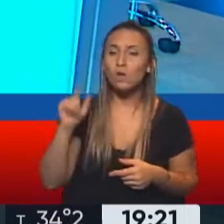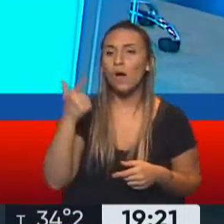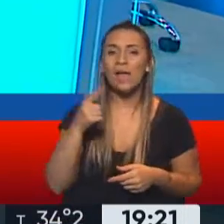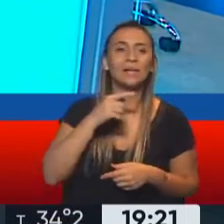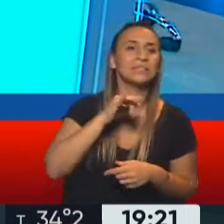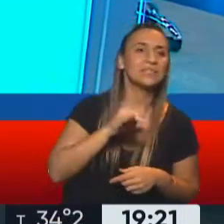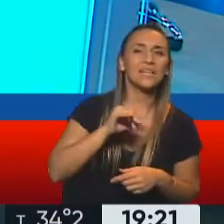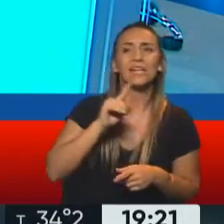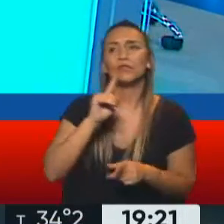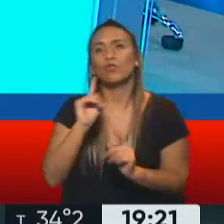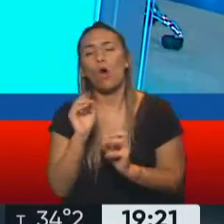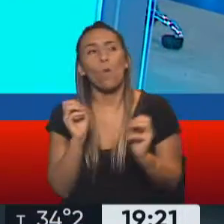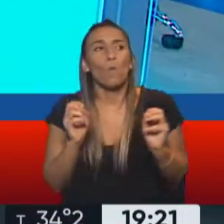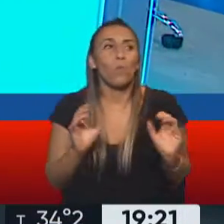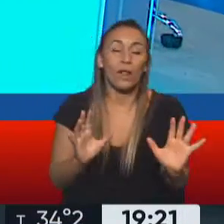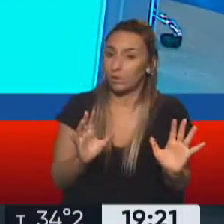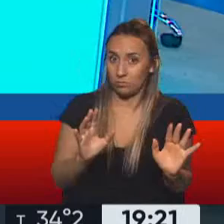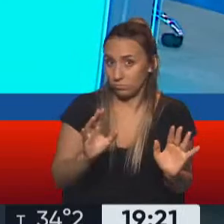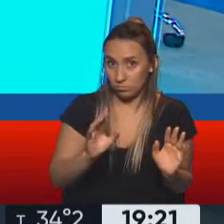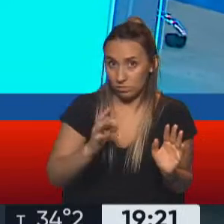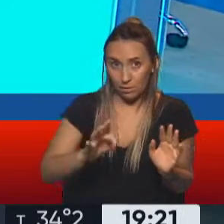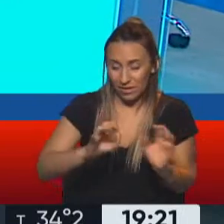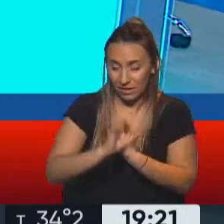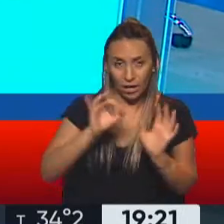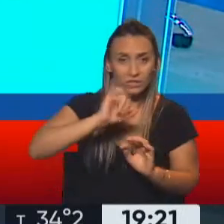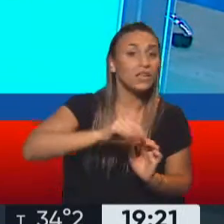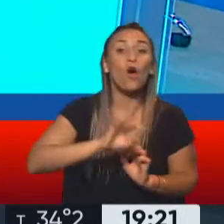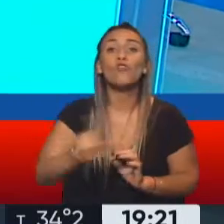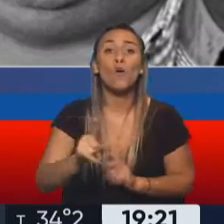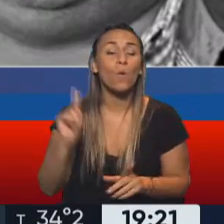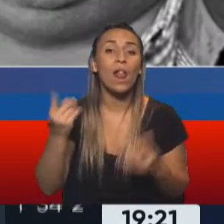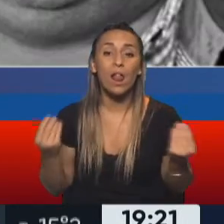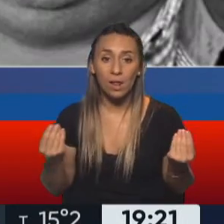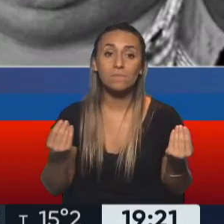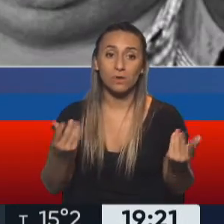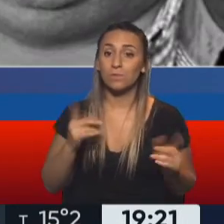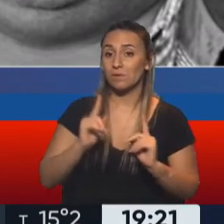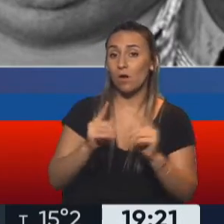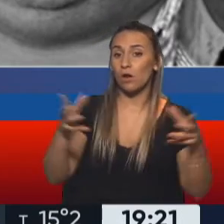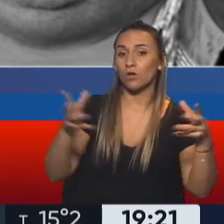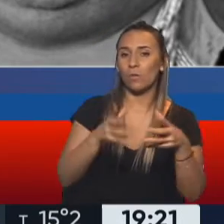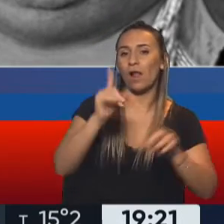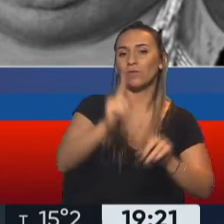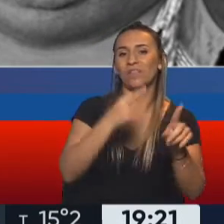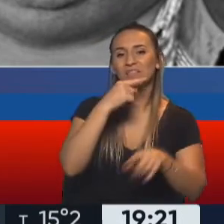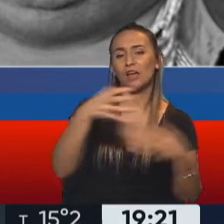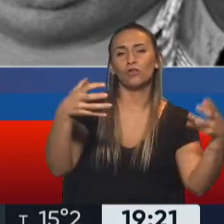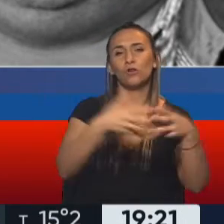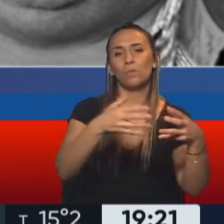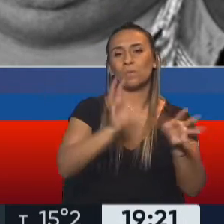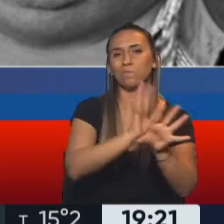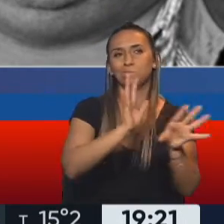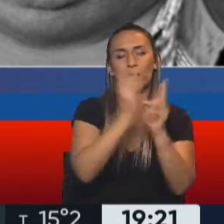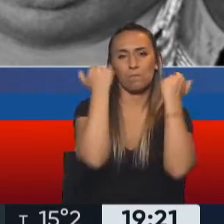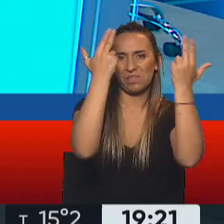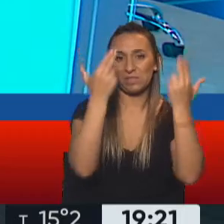van a impulsar modificaciones. Exactamente, de tocar nada. Este es otro de los senadores que figuraba en ese presunto grupo de rebeldes que te decía, los salieron a descartar por